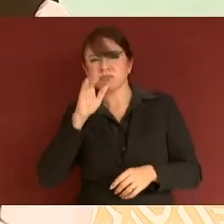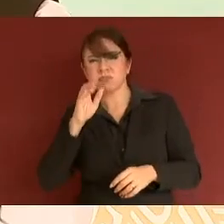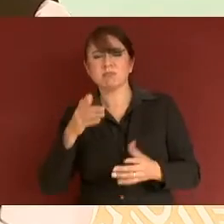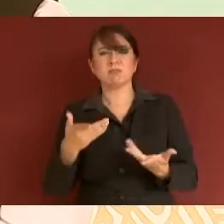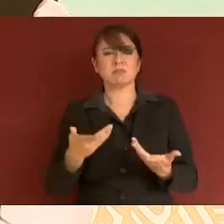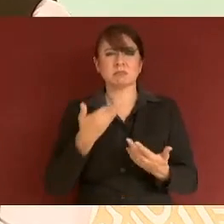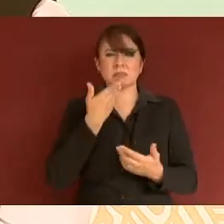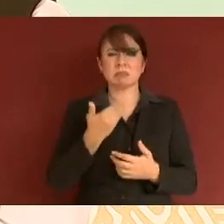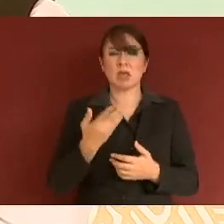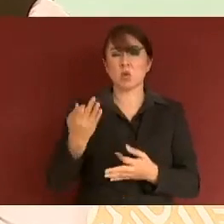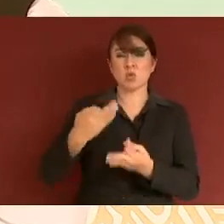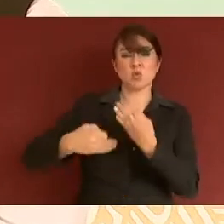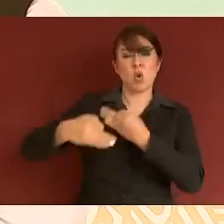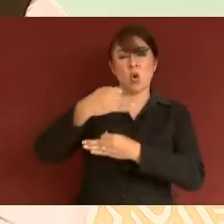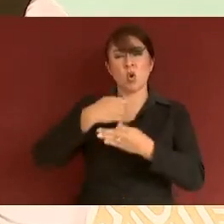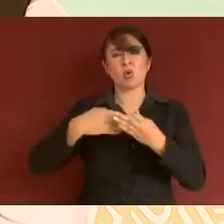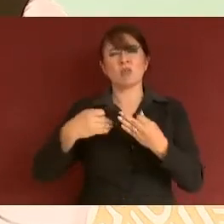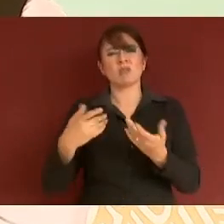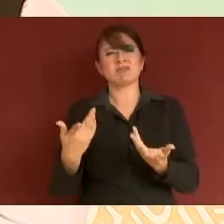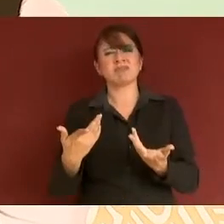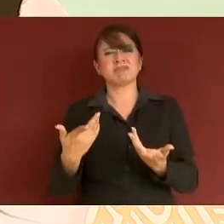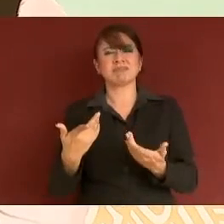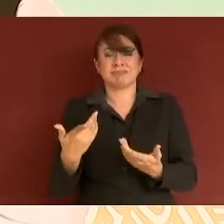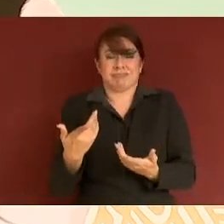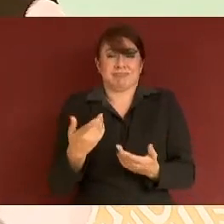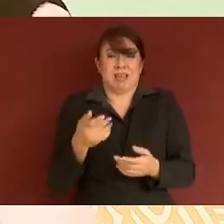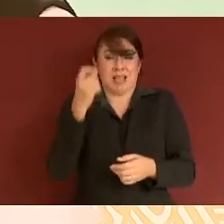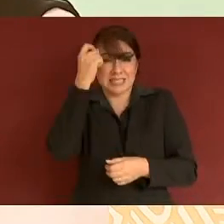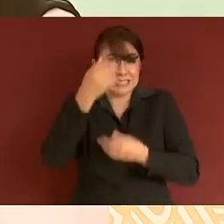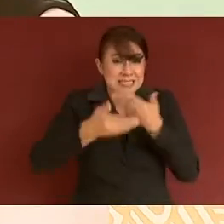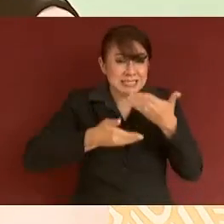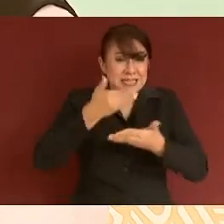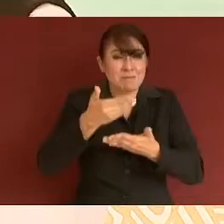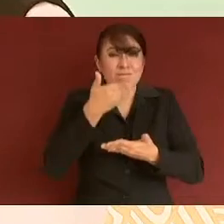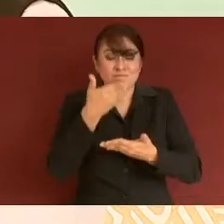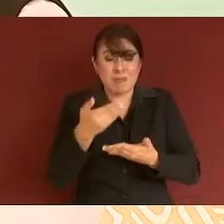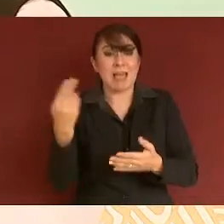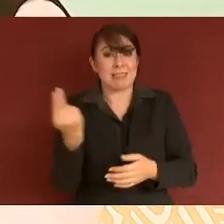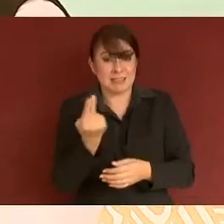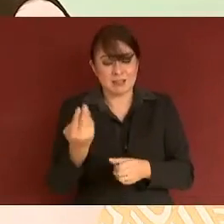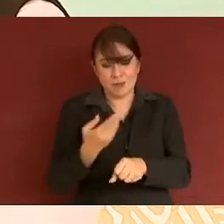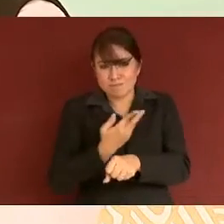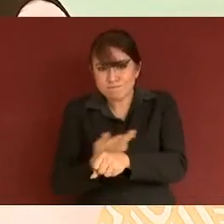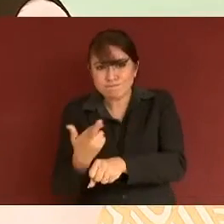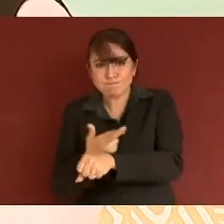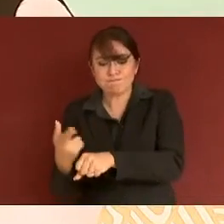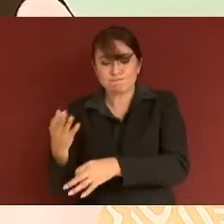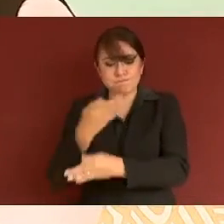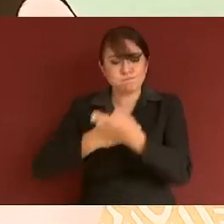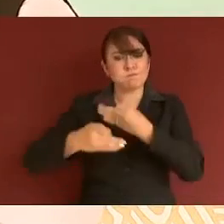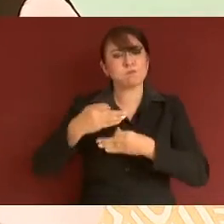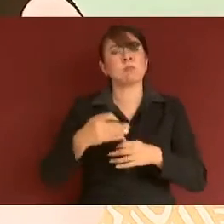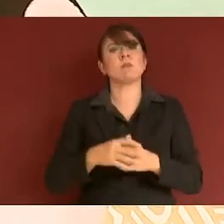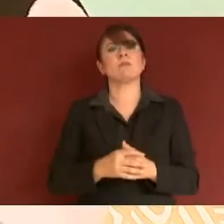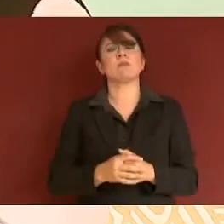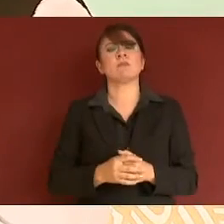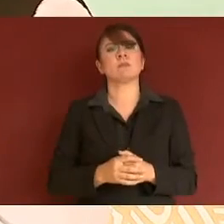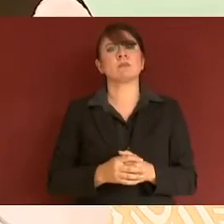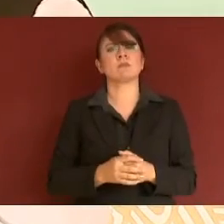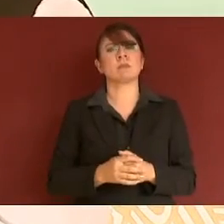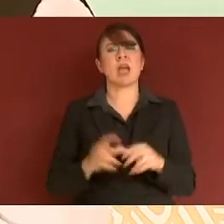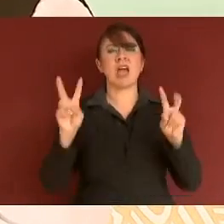organismos operadores para poder seguir dando el servicio. Entonces, ya estamos también metiendo temas de eficiencia energética. En el tema